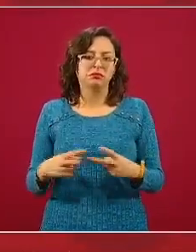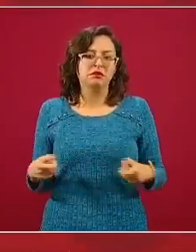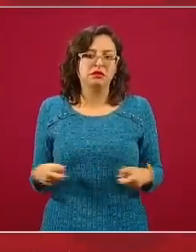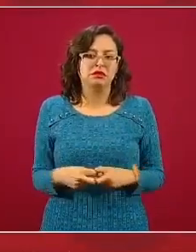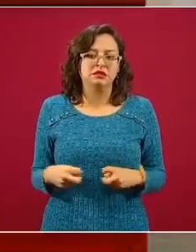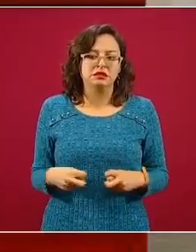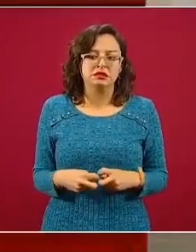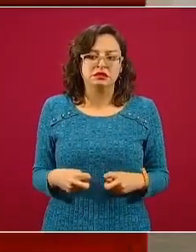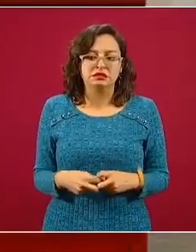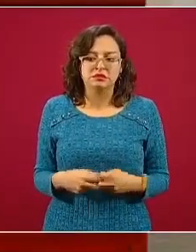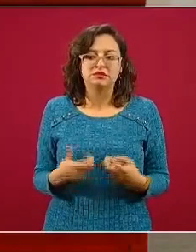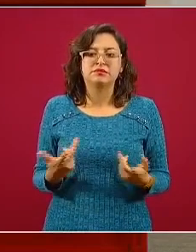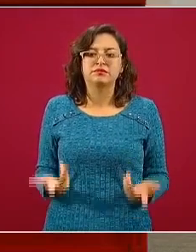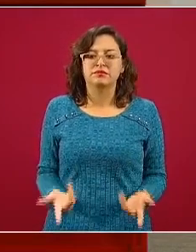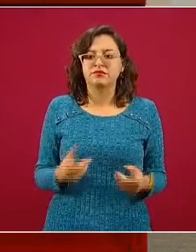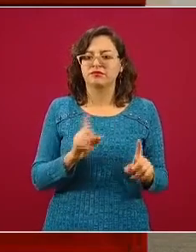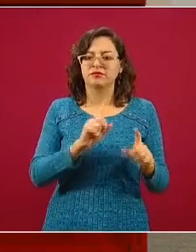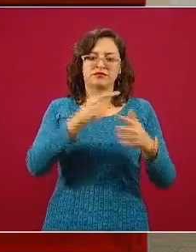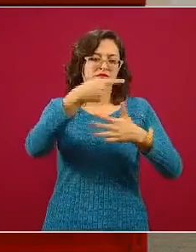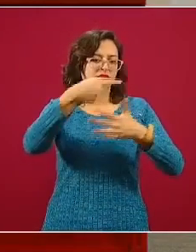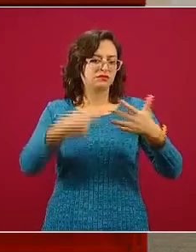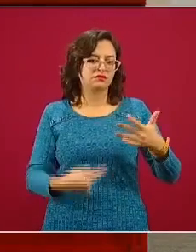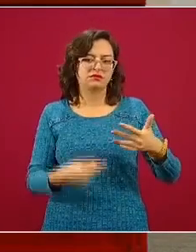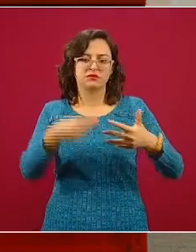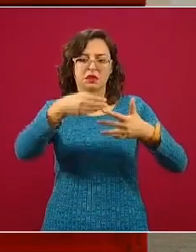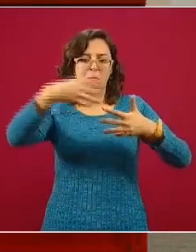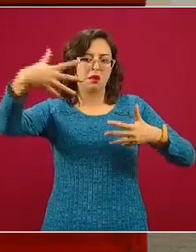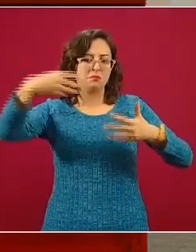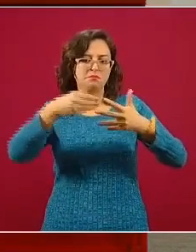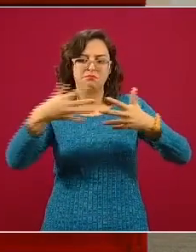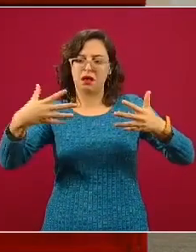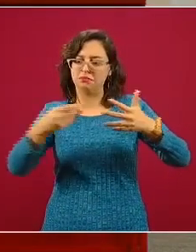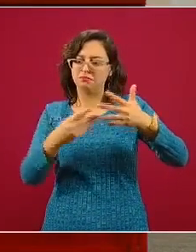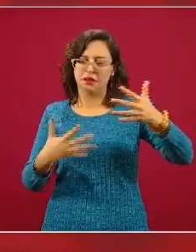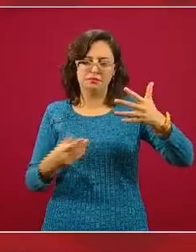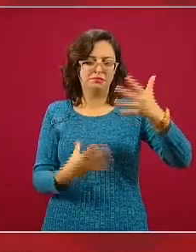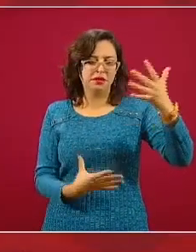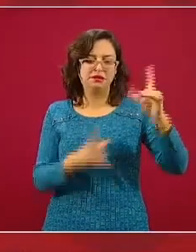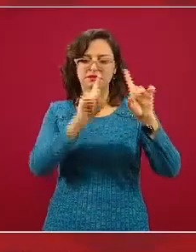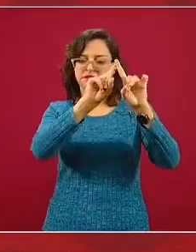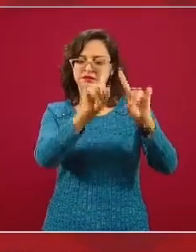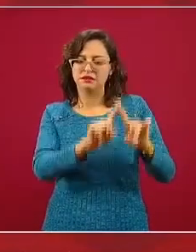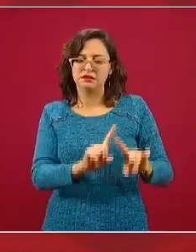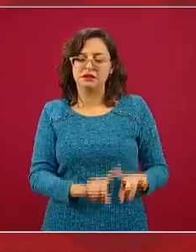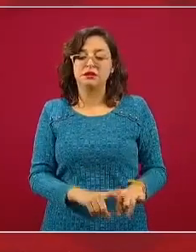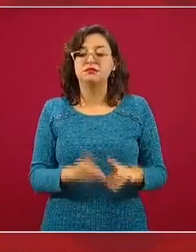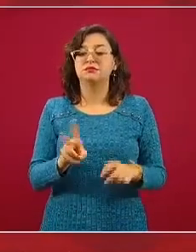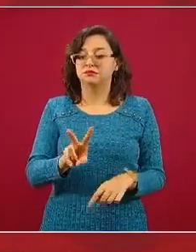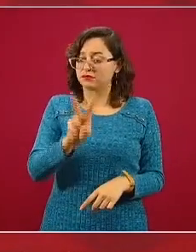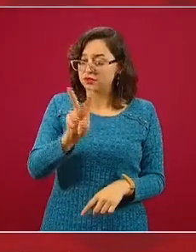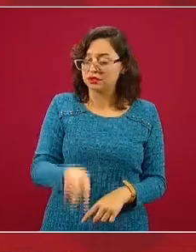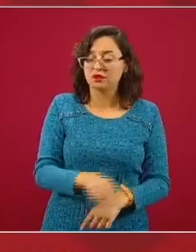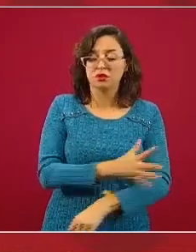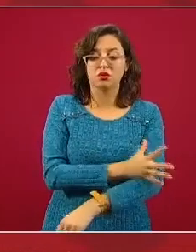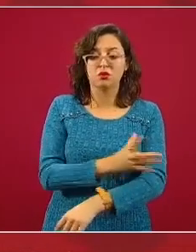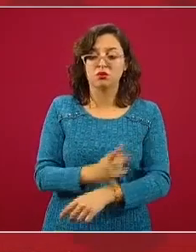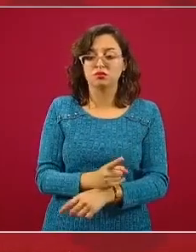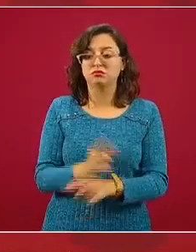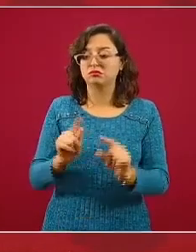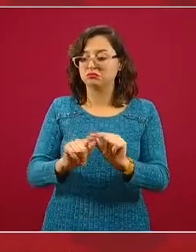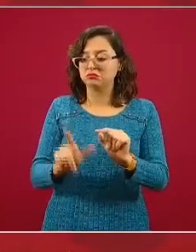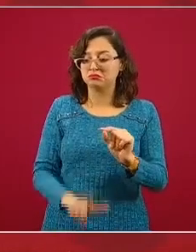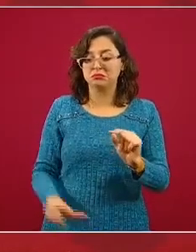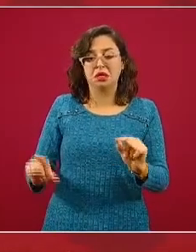ansiedad, que tienen muchas variantes particulares. Y, siendo completamente sinceros, México carece